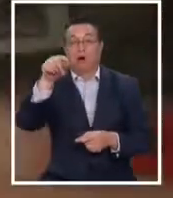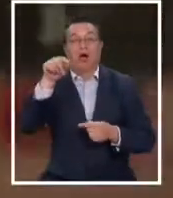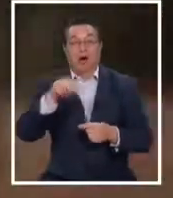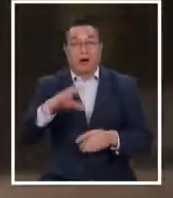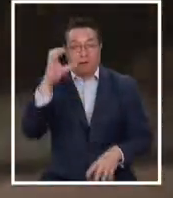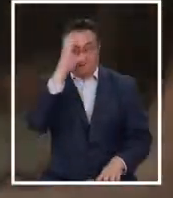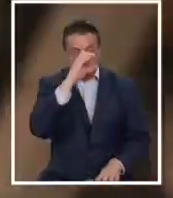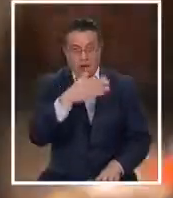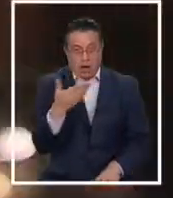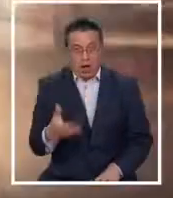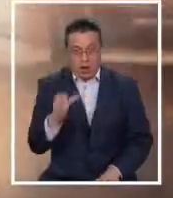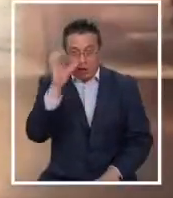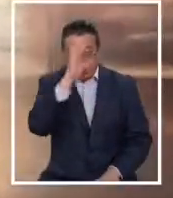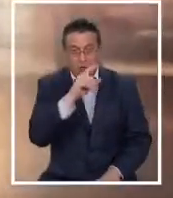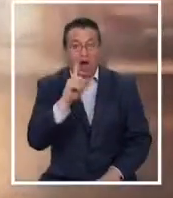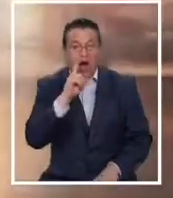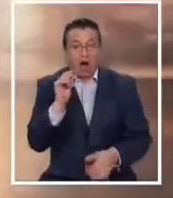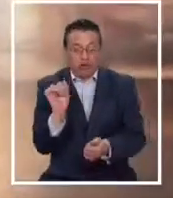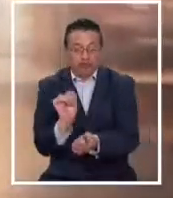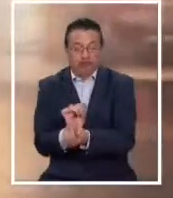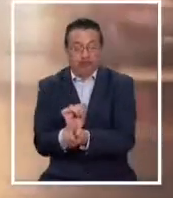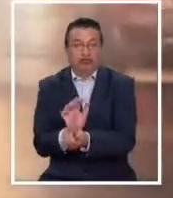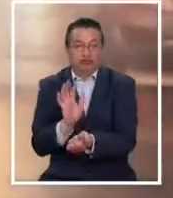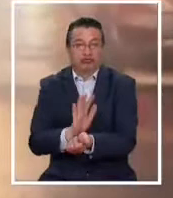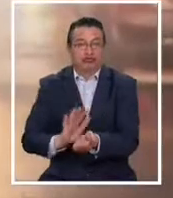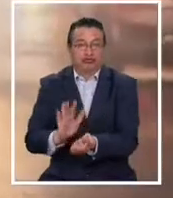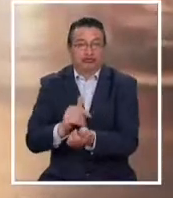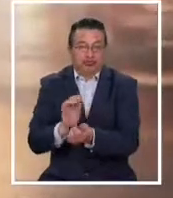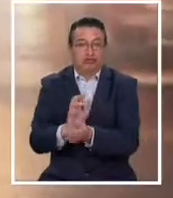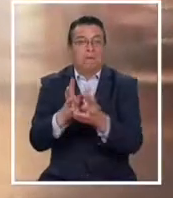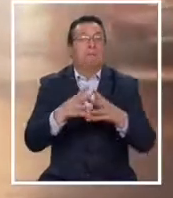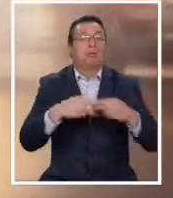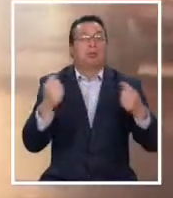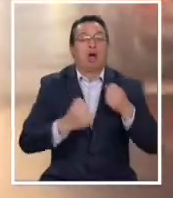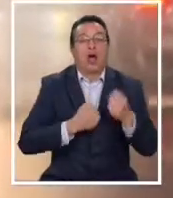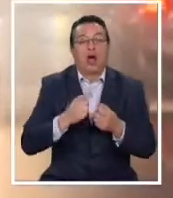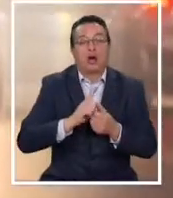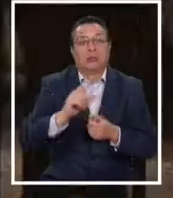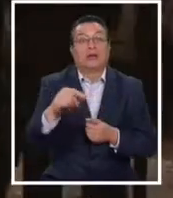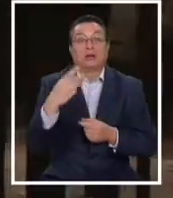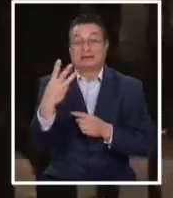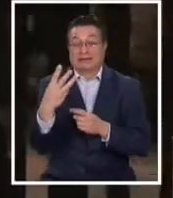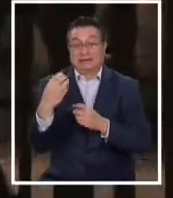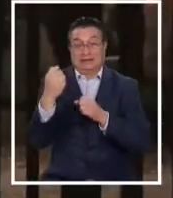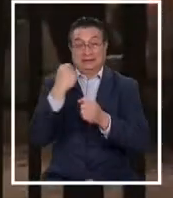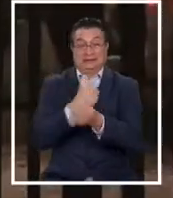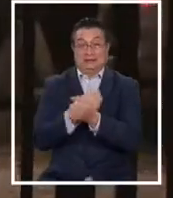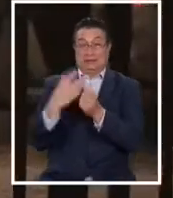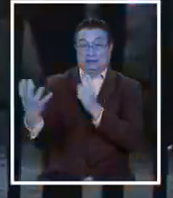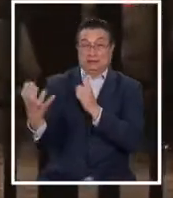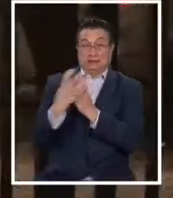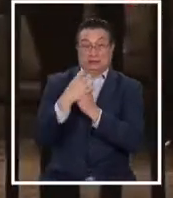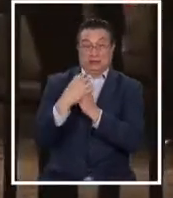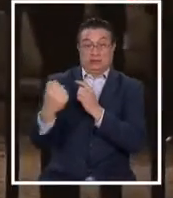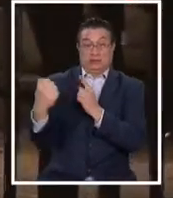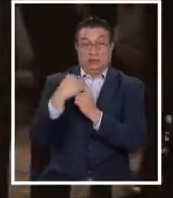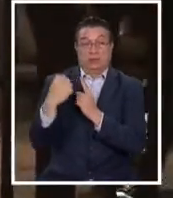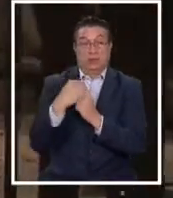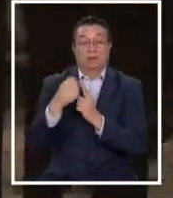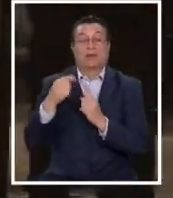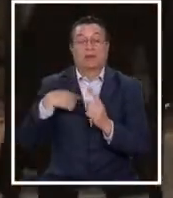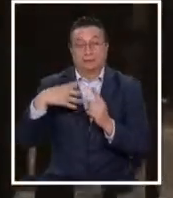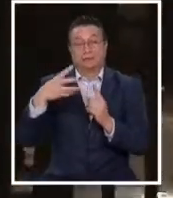carabineros se está tratando de hallarla, mientras que los tres funcionales de carabineros que fueron agredidos de esta manera fueron trasladados